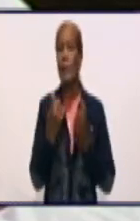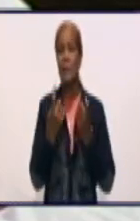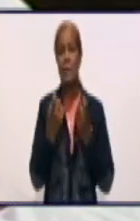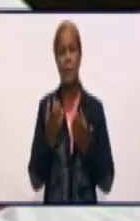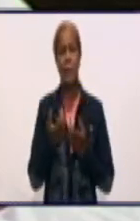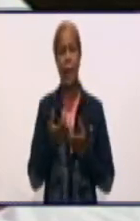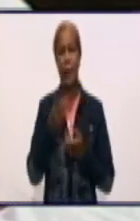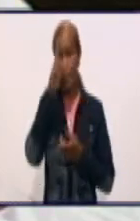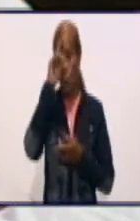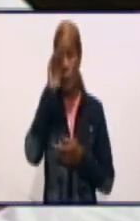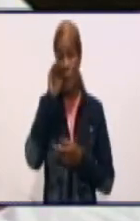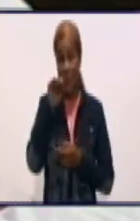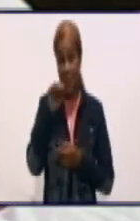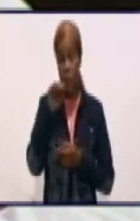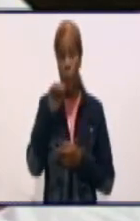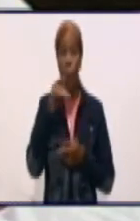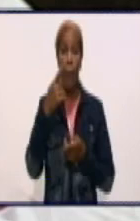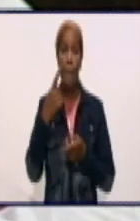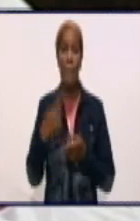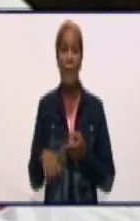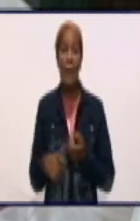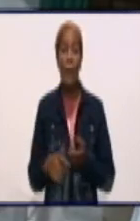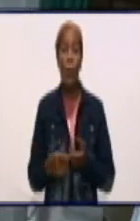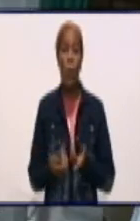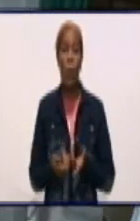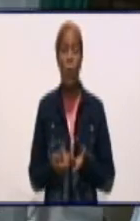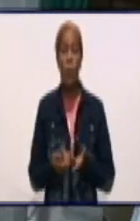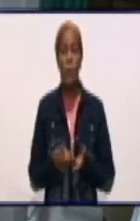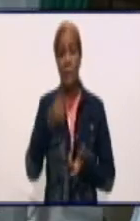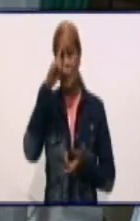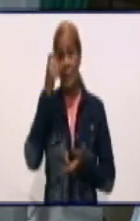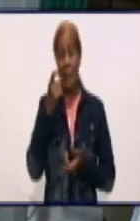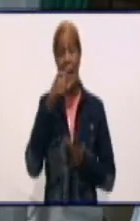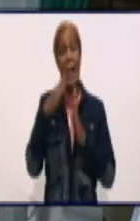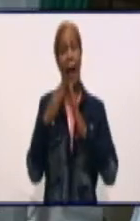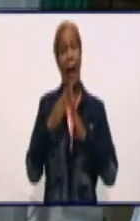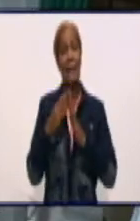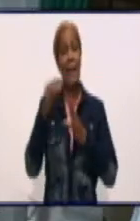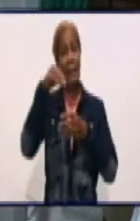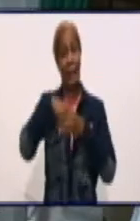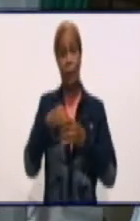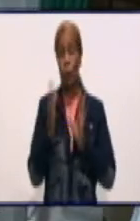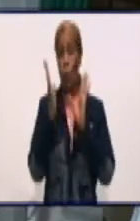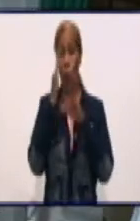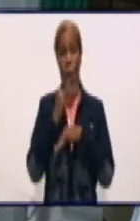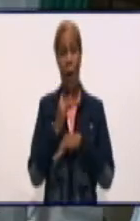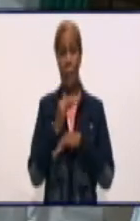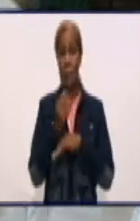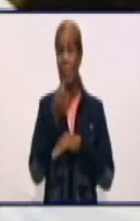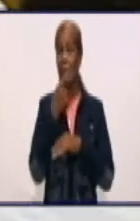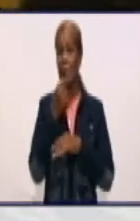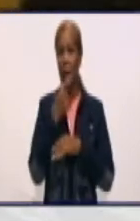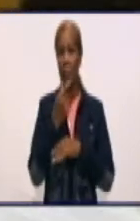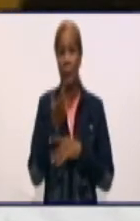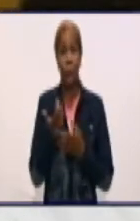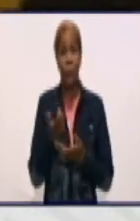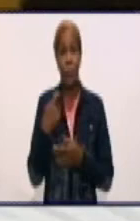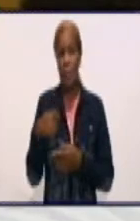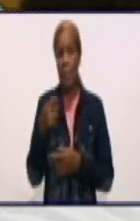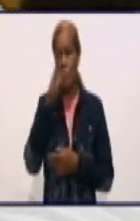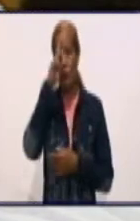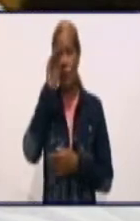de ingresos domiciliarios. Los estamos ingresando en el hospital. Ahí nos afecta el bloqueo. Gracias, doctora.